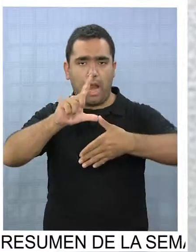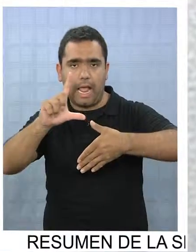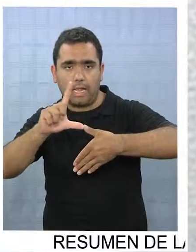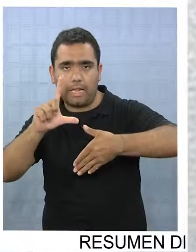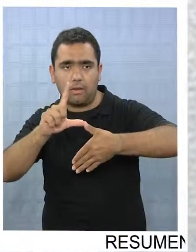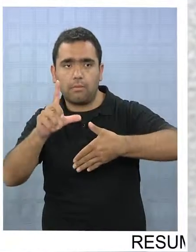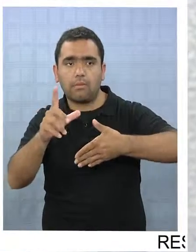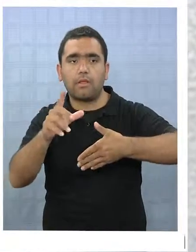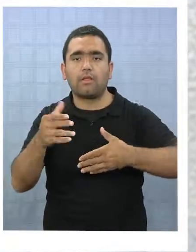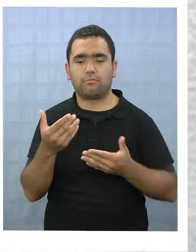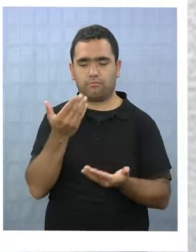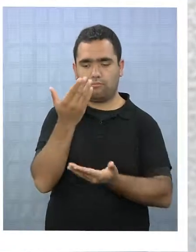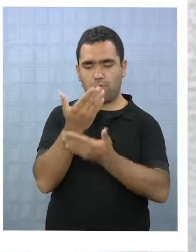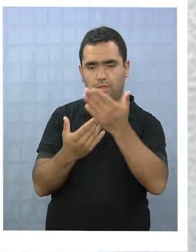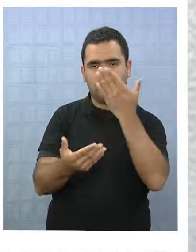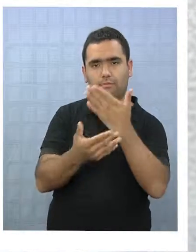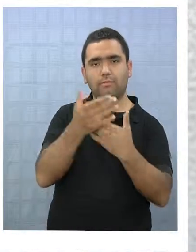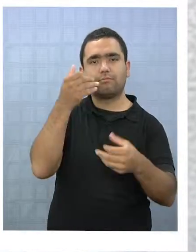manos.